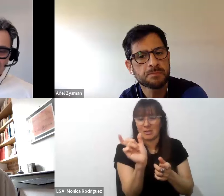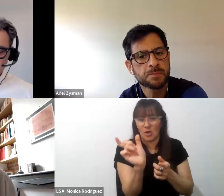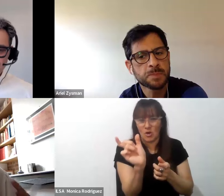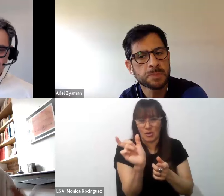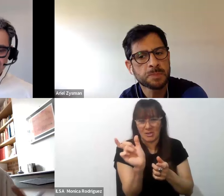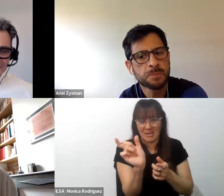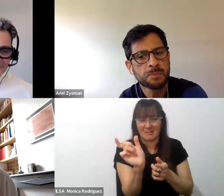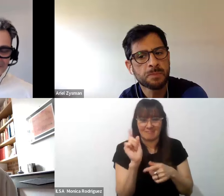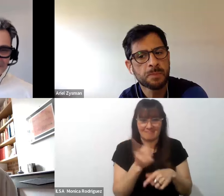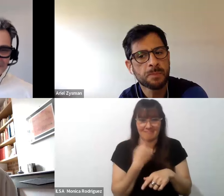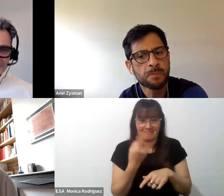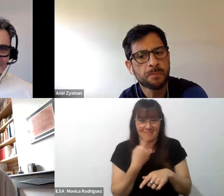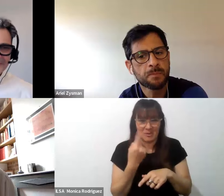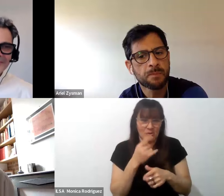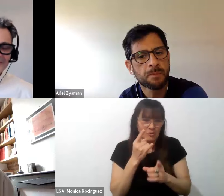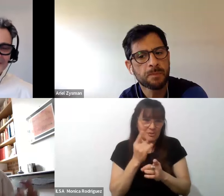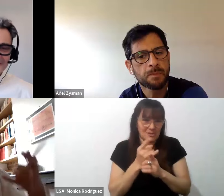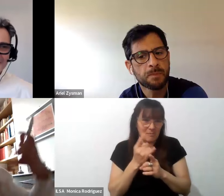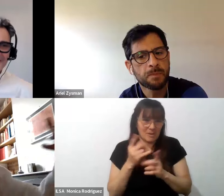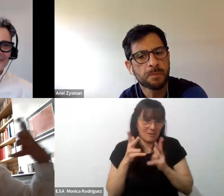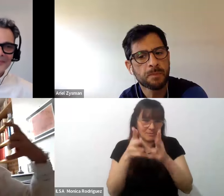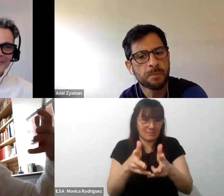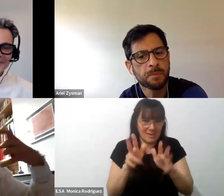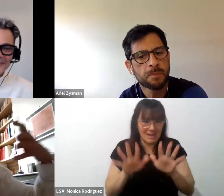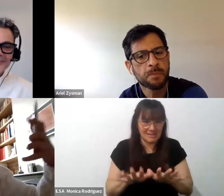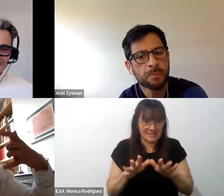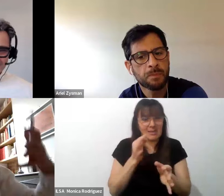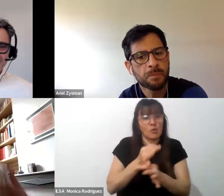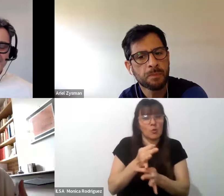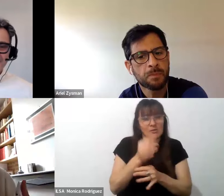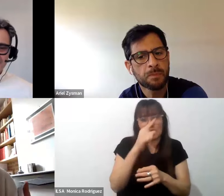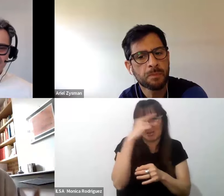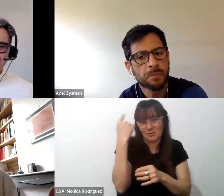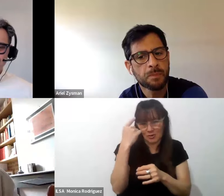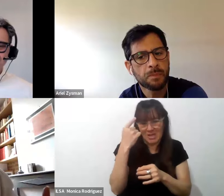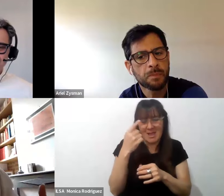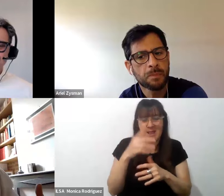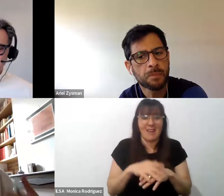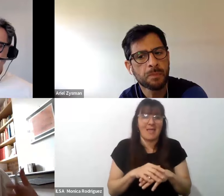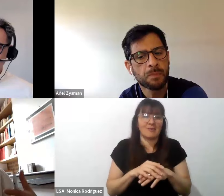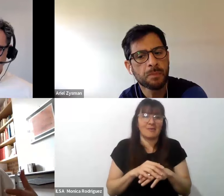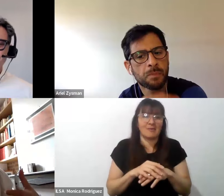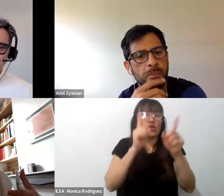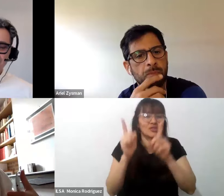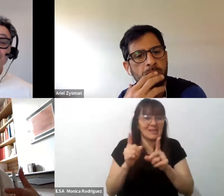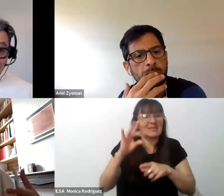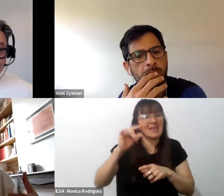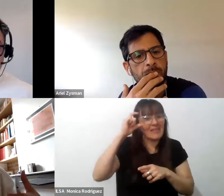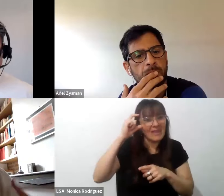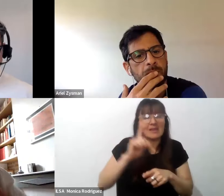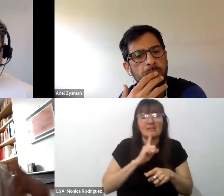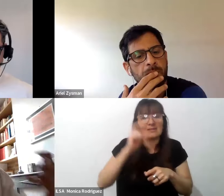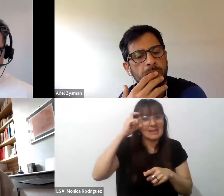que usa la educación nacional y que opone de cierto modo